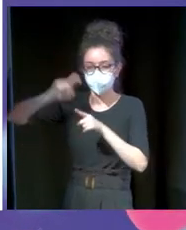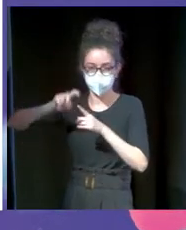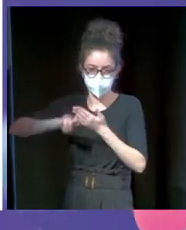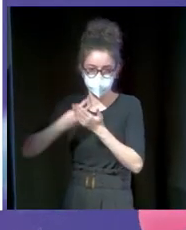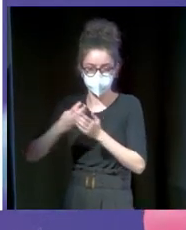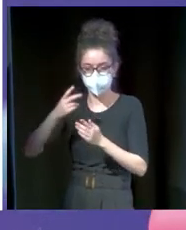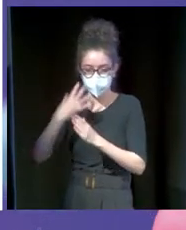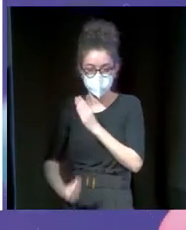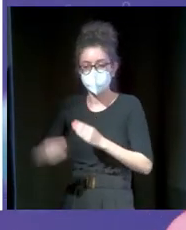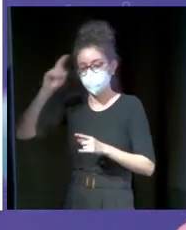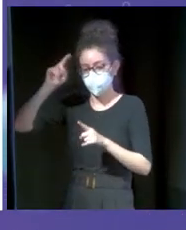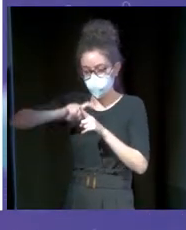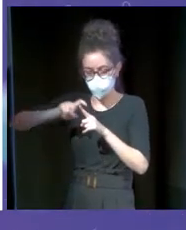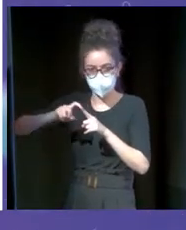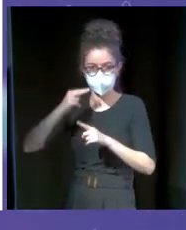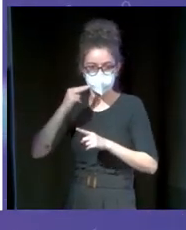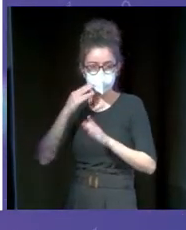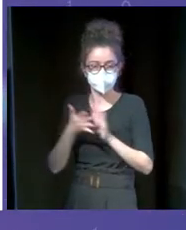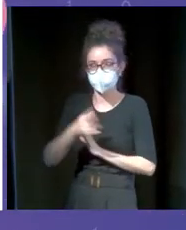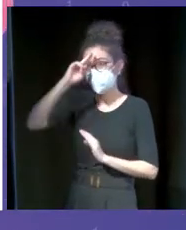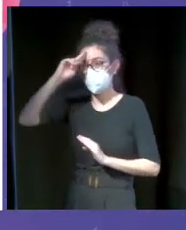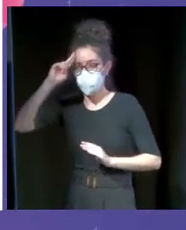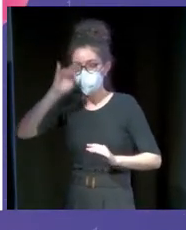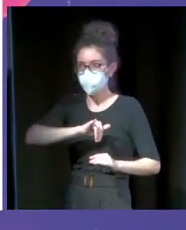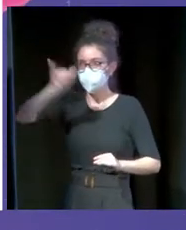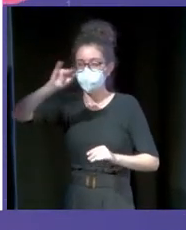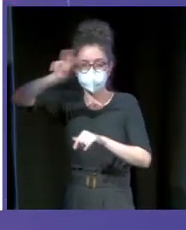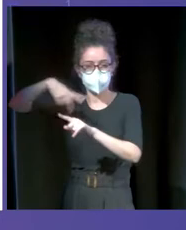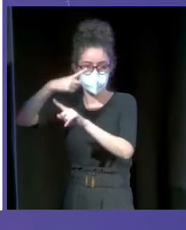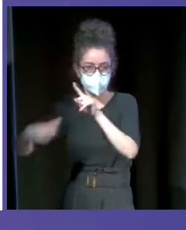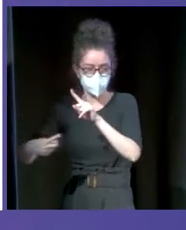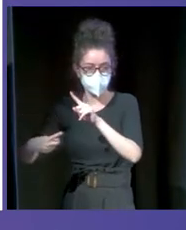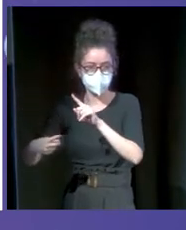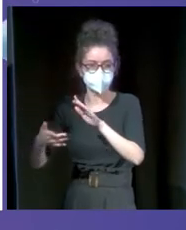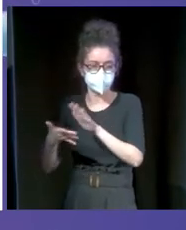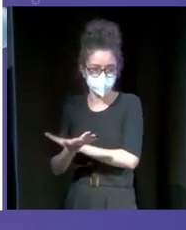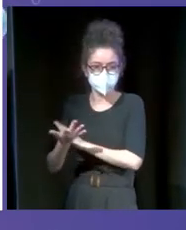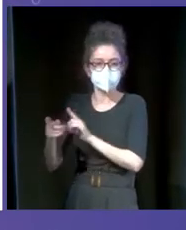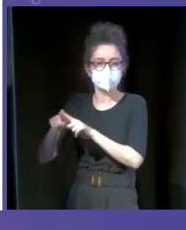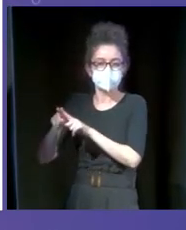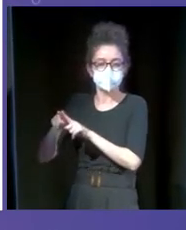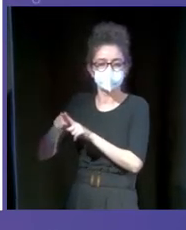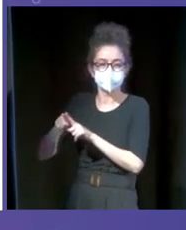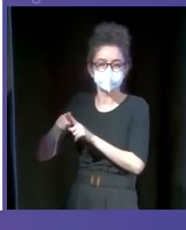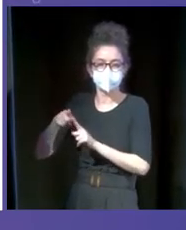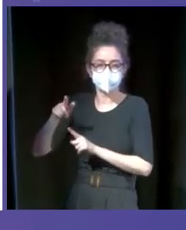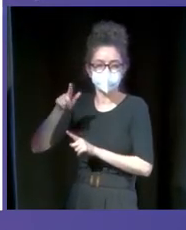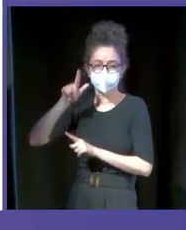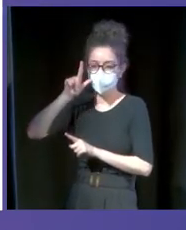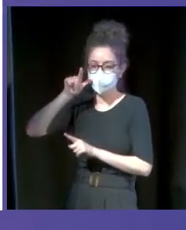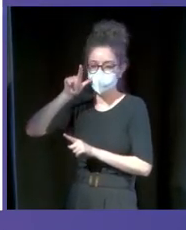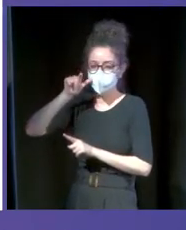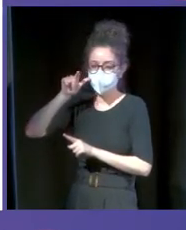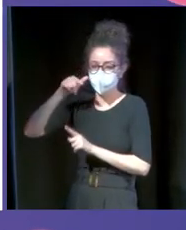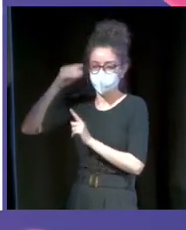Tenerife para mí está a tan solo dos horas y media. Alicante, que todos sabéis que es la playa de Madrid, está a seis horas en coche para mí. Con lo